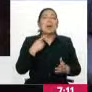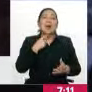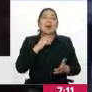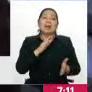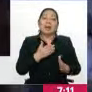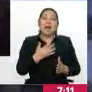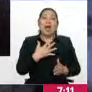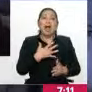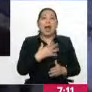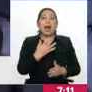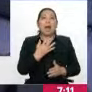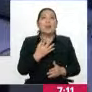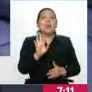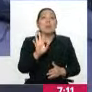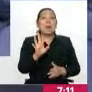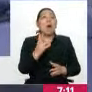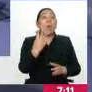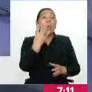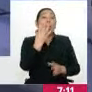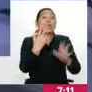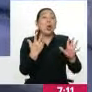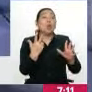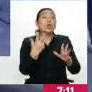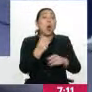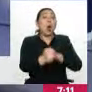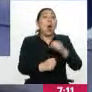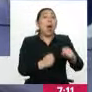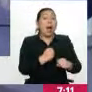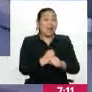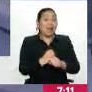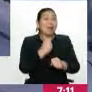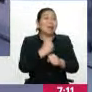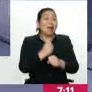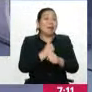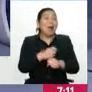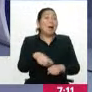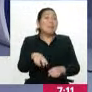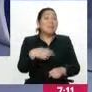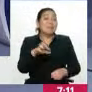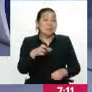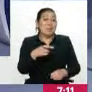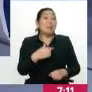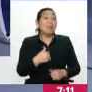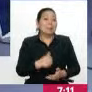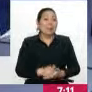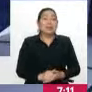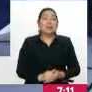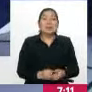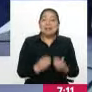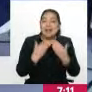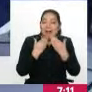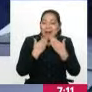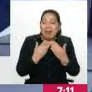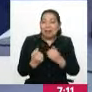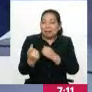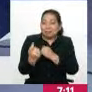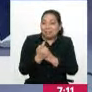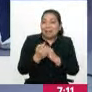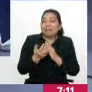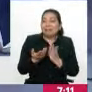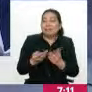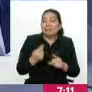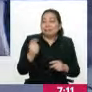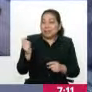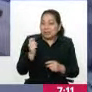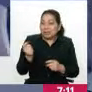jubilar con 48 años de servicio. Ok, y es un legado entonces de alguna manera, ¿no? Así es. Bueno, muchísimas gracias por tu testimonio.